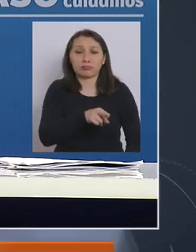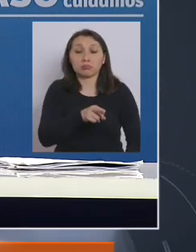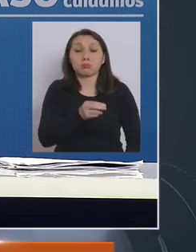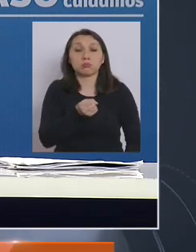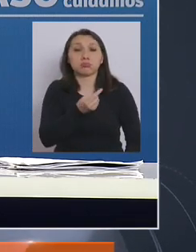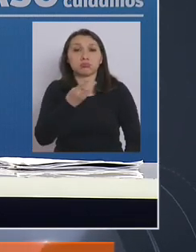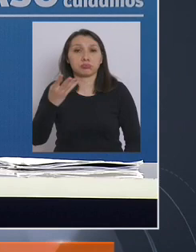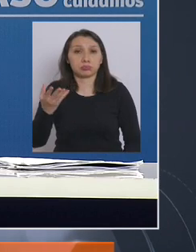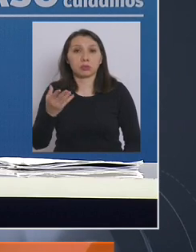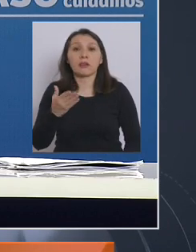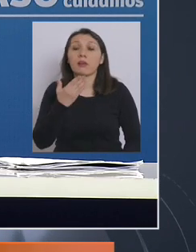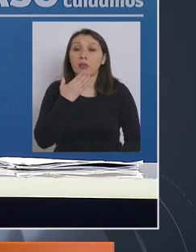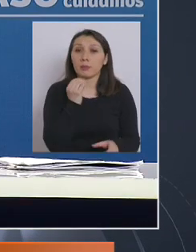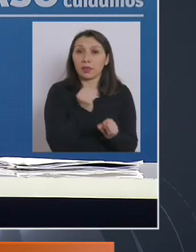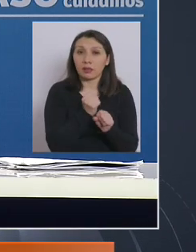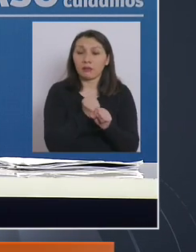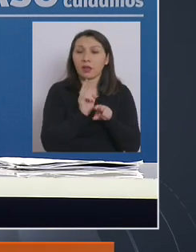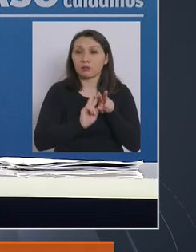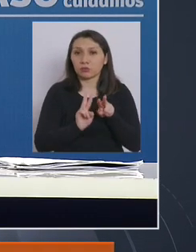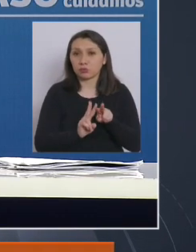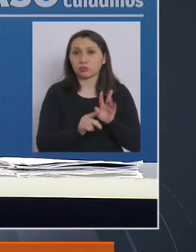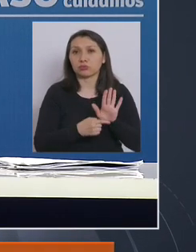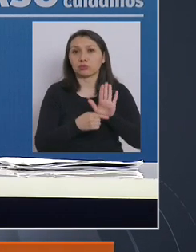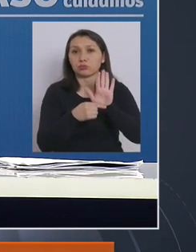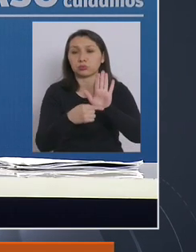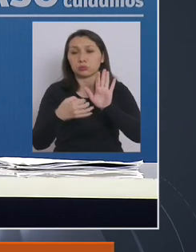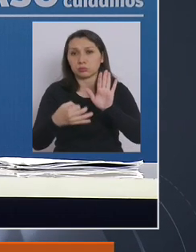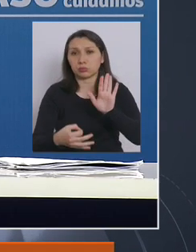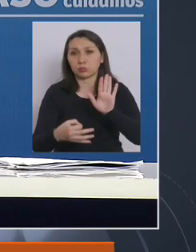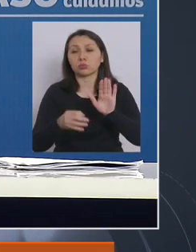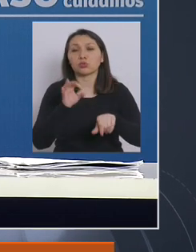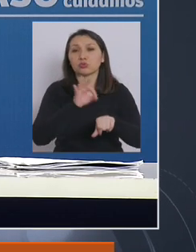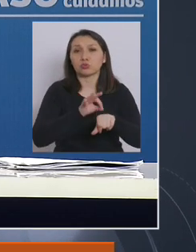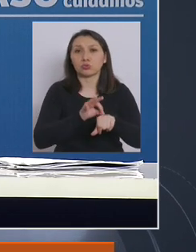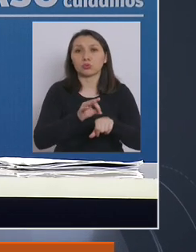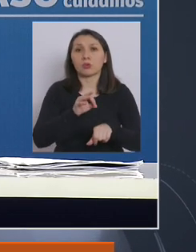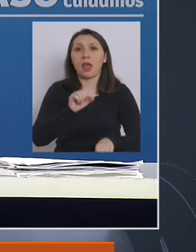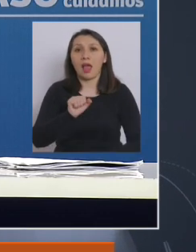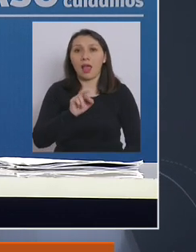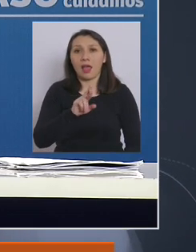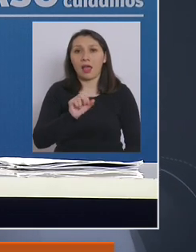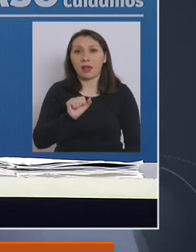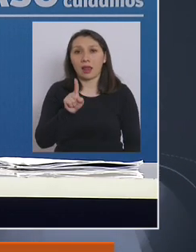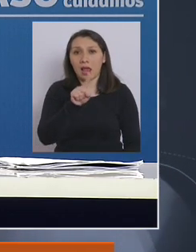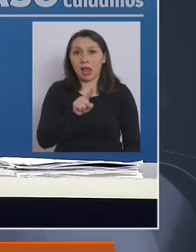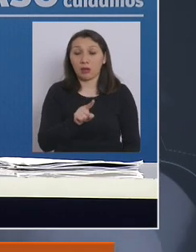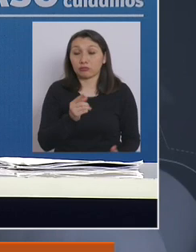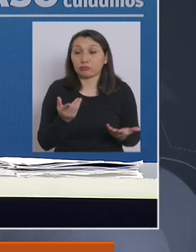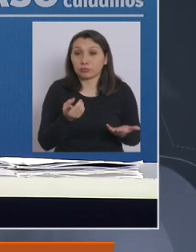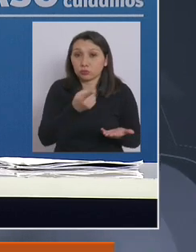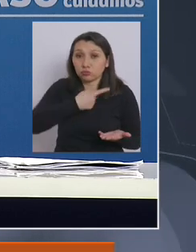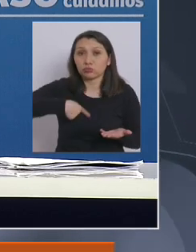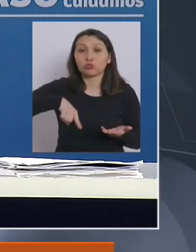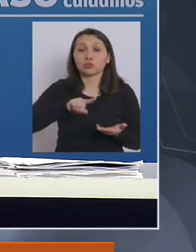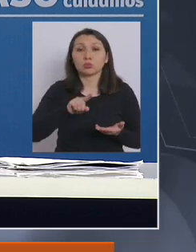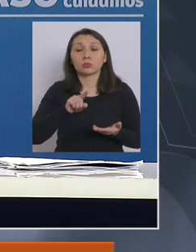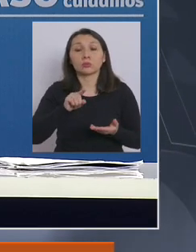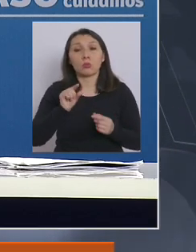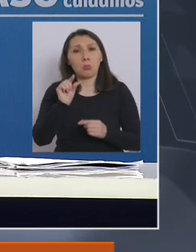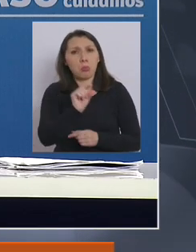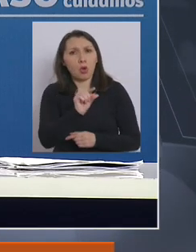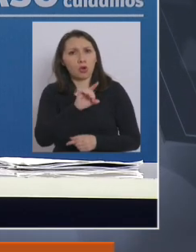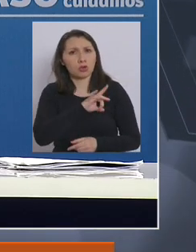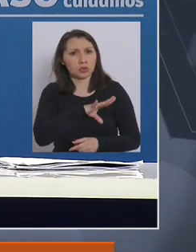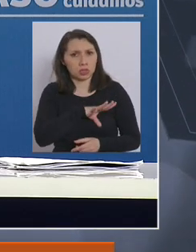oportunidades, incluso con los trabajos que ha hecho justamente el doctor Rafael Araos. Nosotros somos uno de los